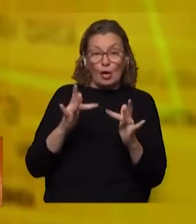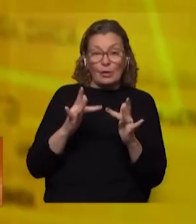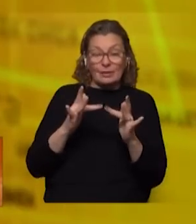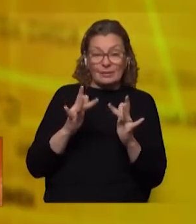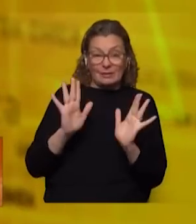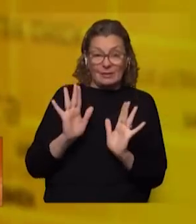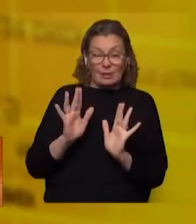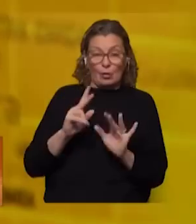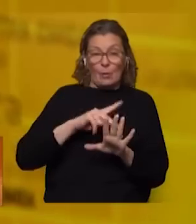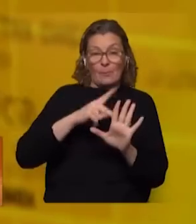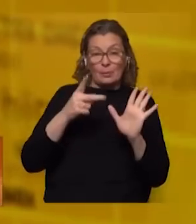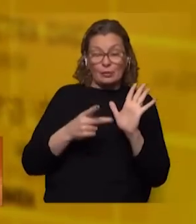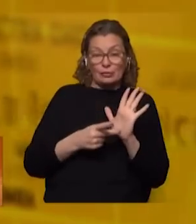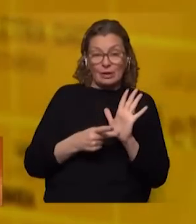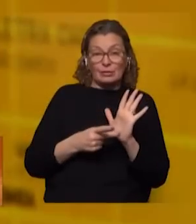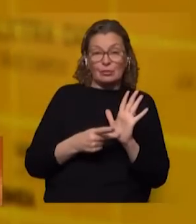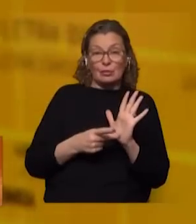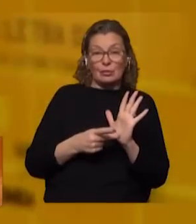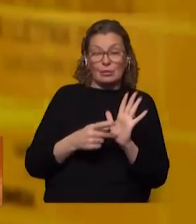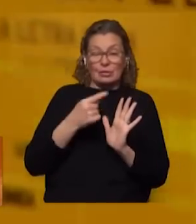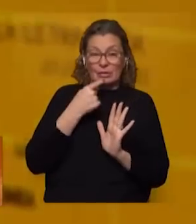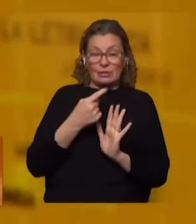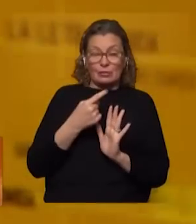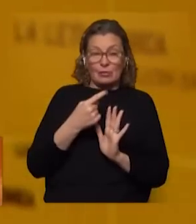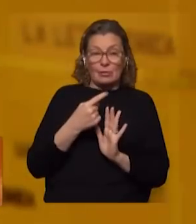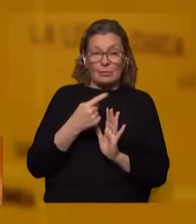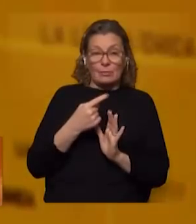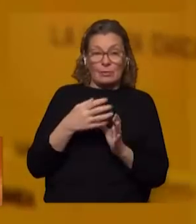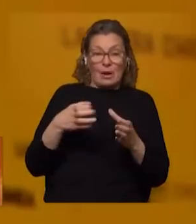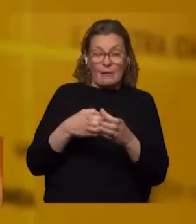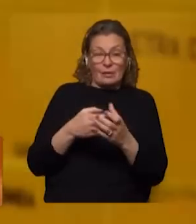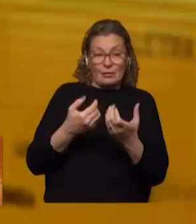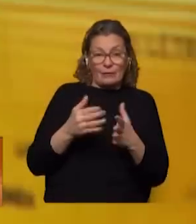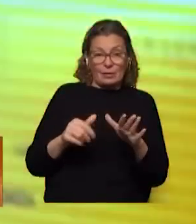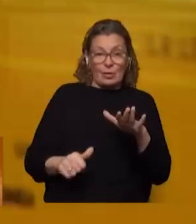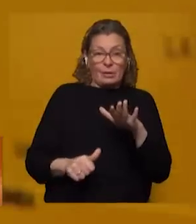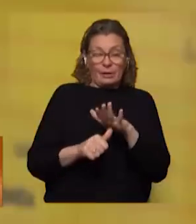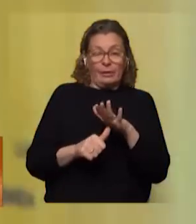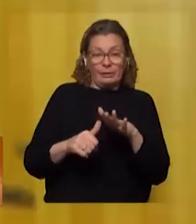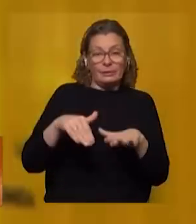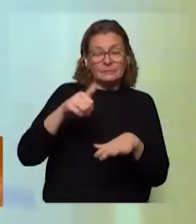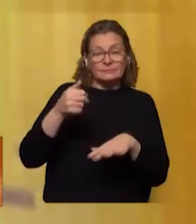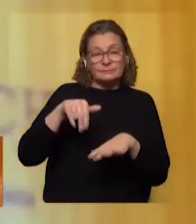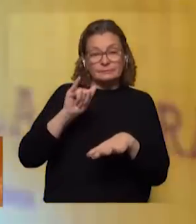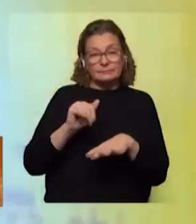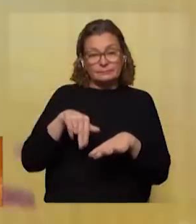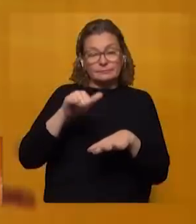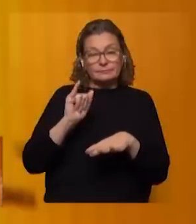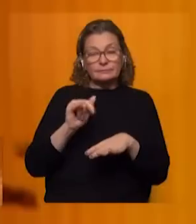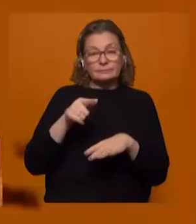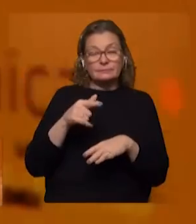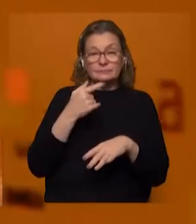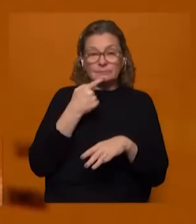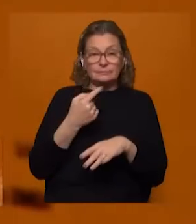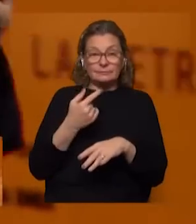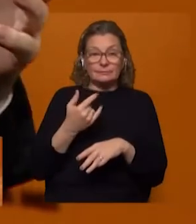un proyecto expresado por la dirigencia de Cabildo y por su líder el senador Manini Ríos de que Cabildo